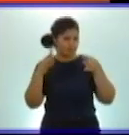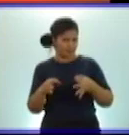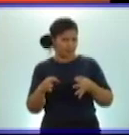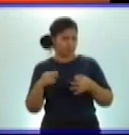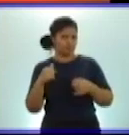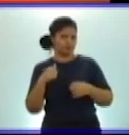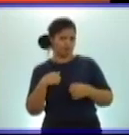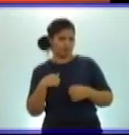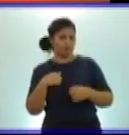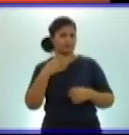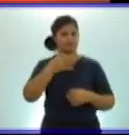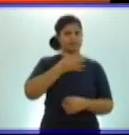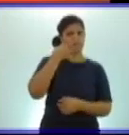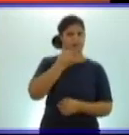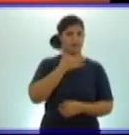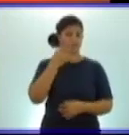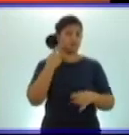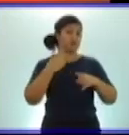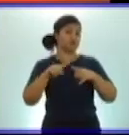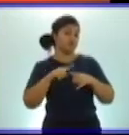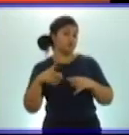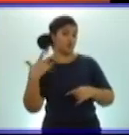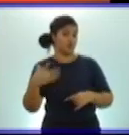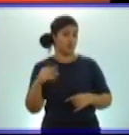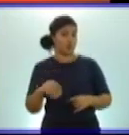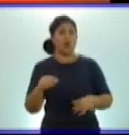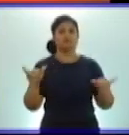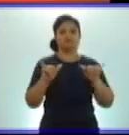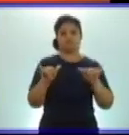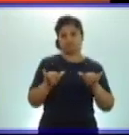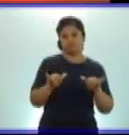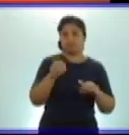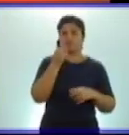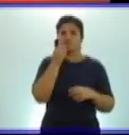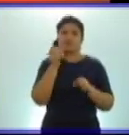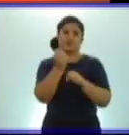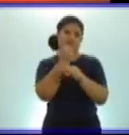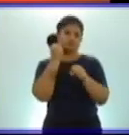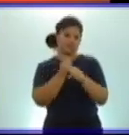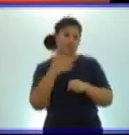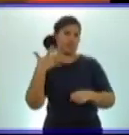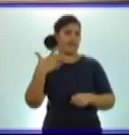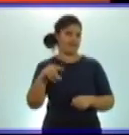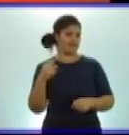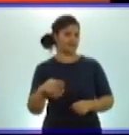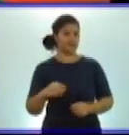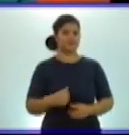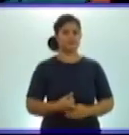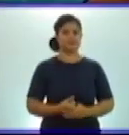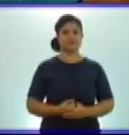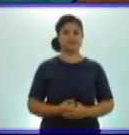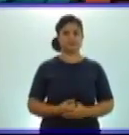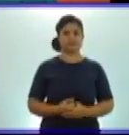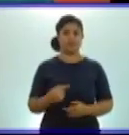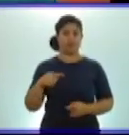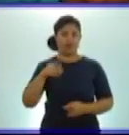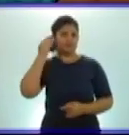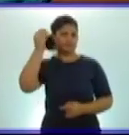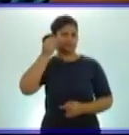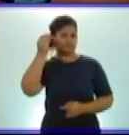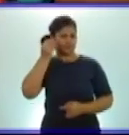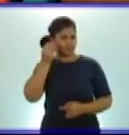como ustedes están viendo en su libro de texto, pueden utilizarlo para el repaso. Vamos a detenernos unos minutos, que aún nos queda,